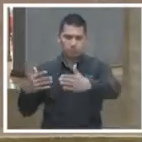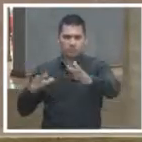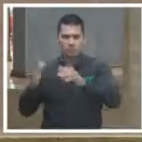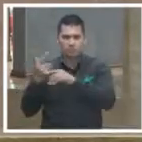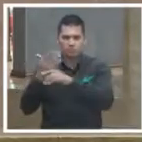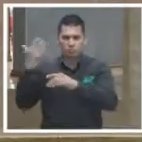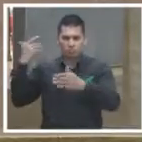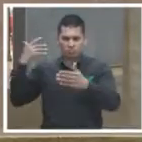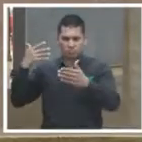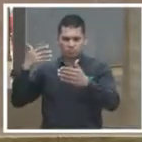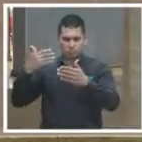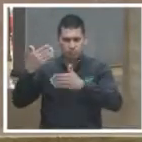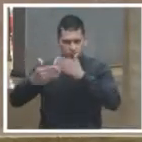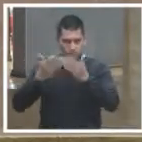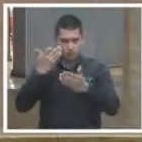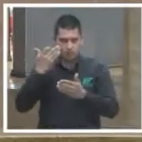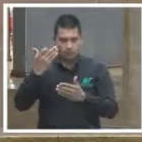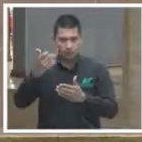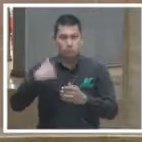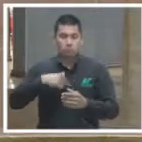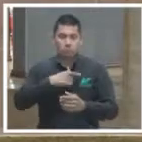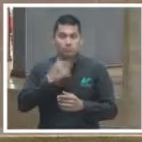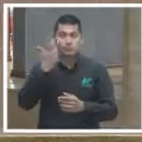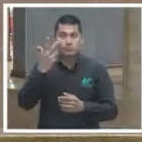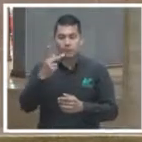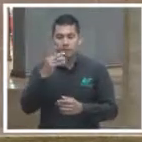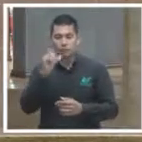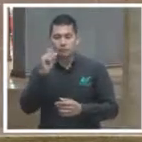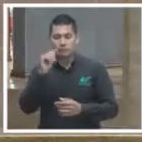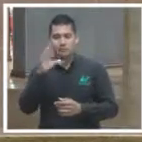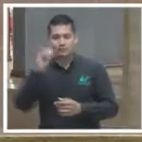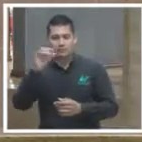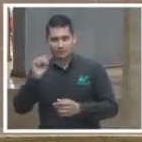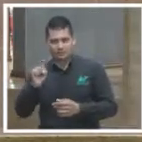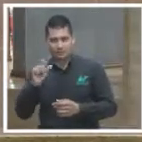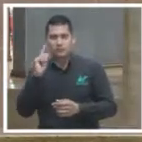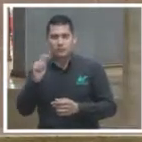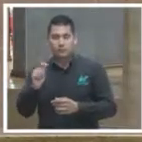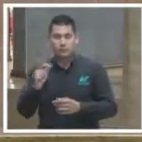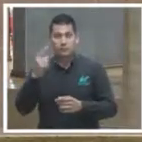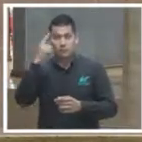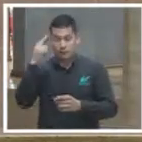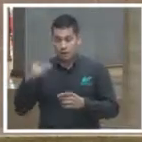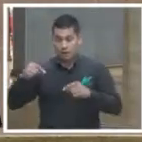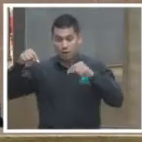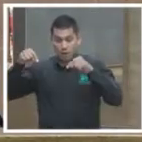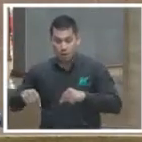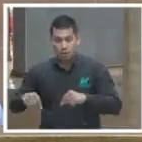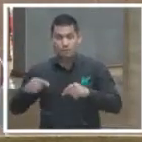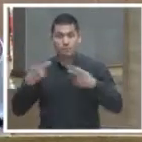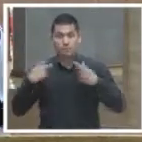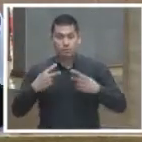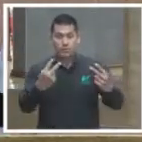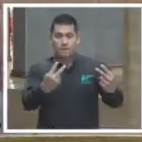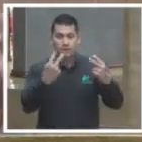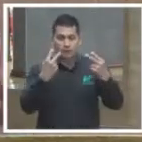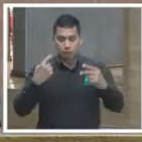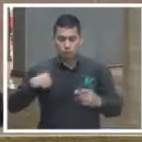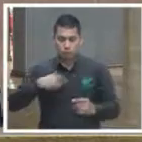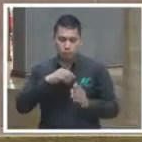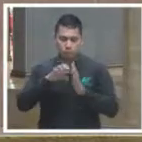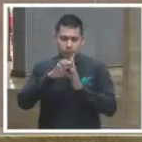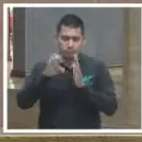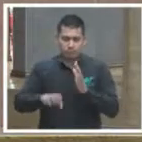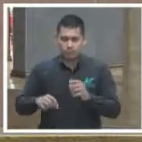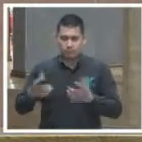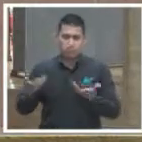lo que queremos nosotros a través del podcast es que en momento real en el momento en que nosotros estemos